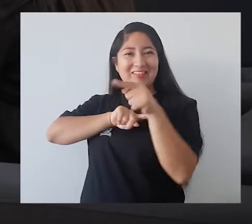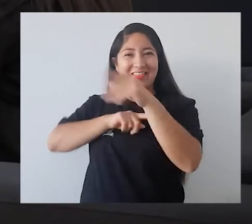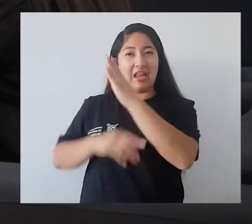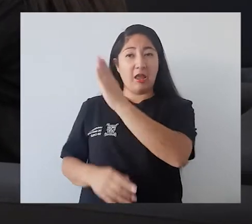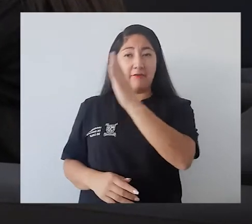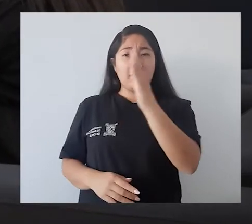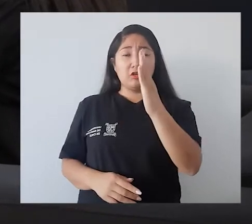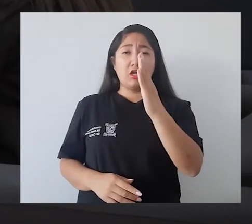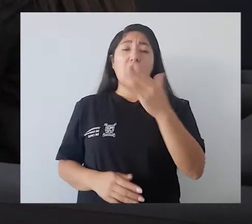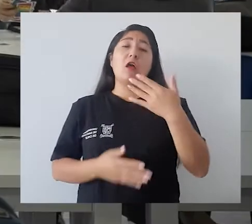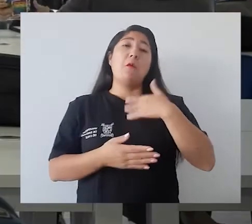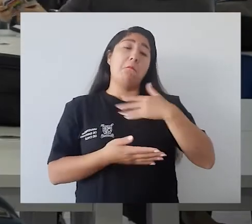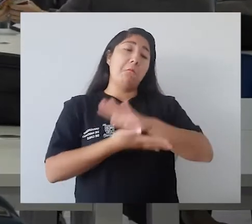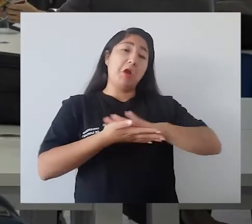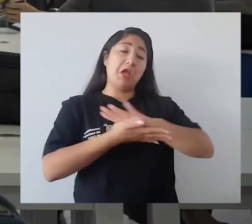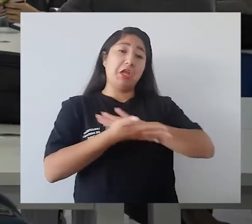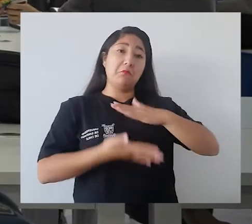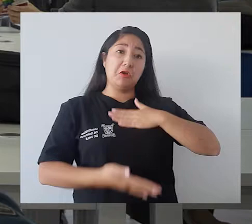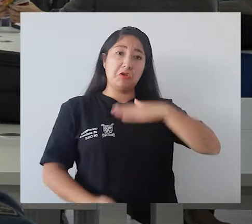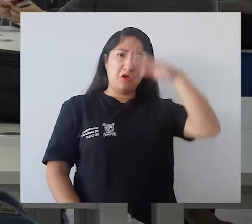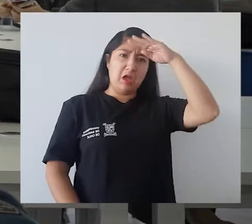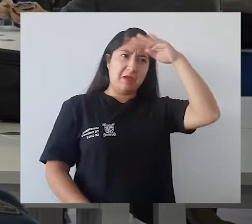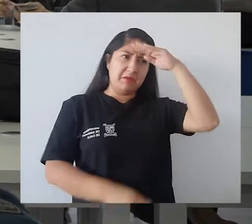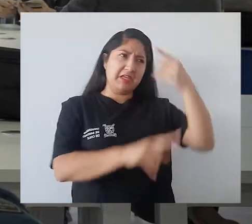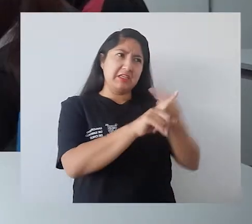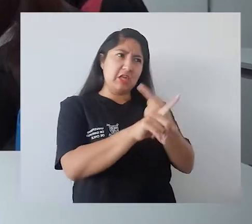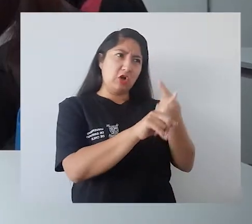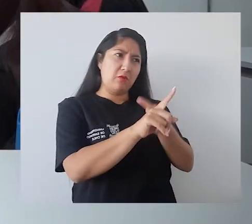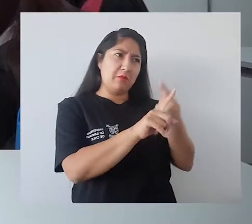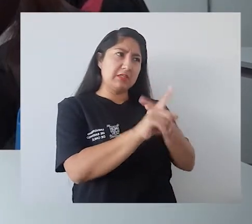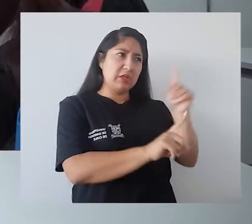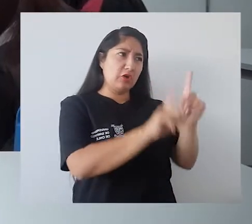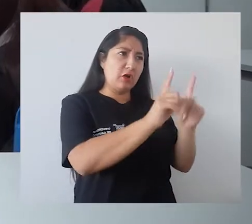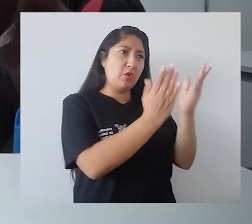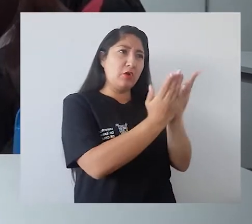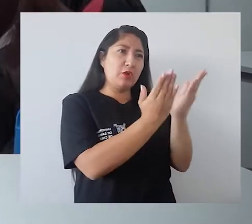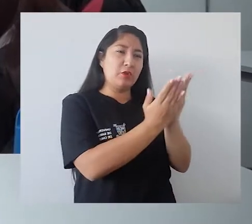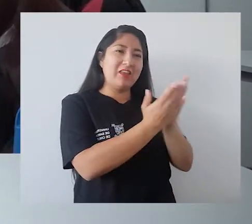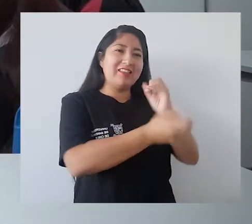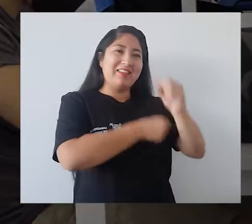¿Qué es la